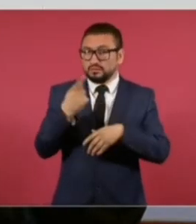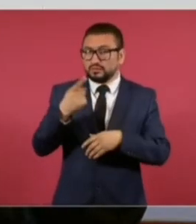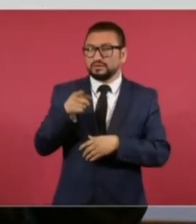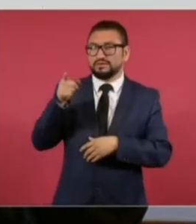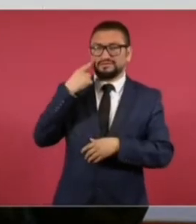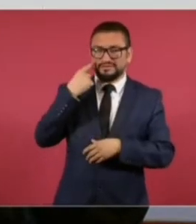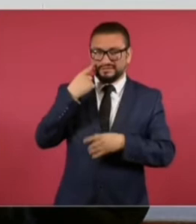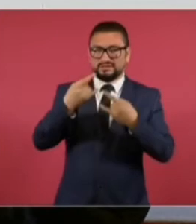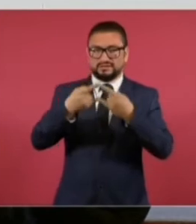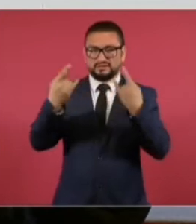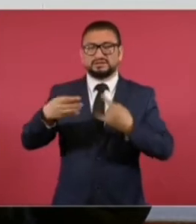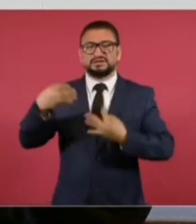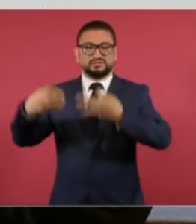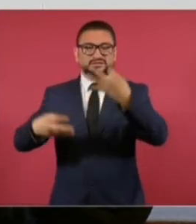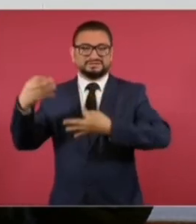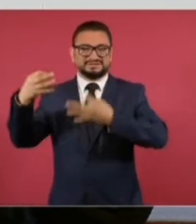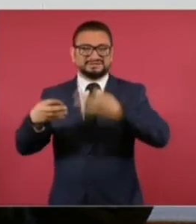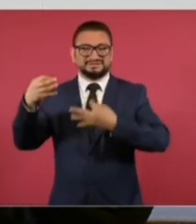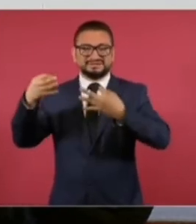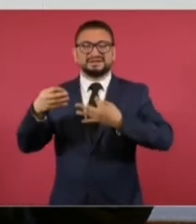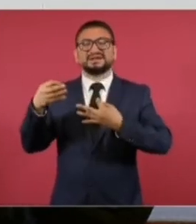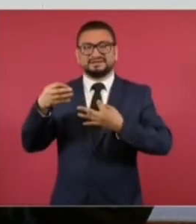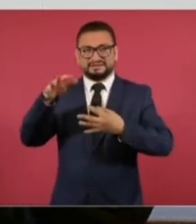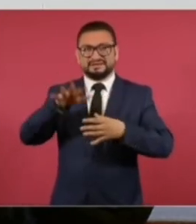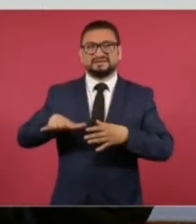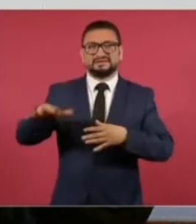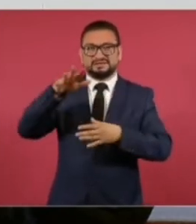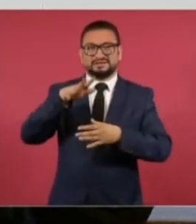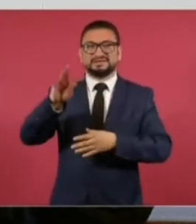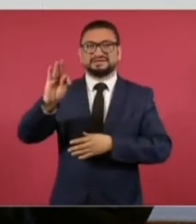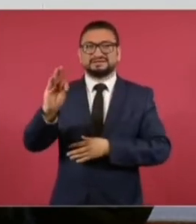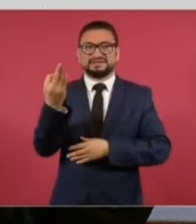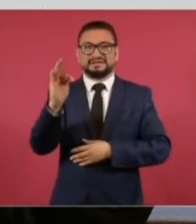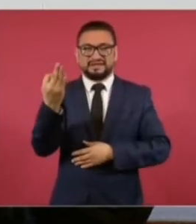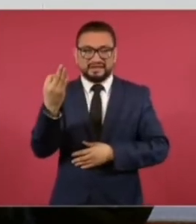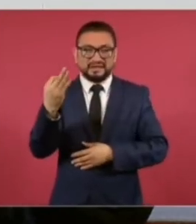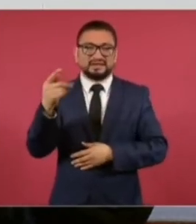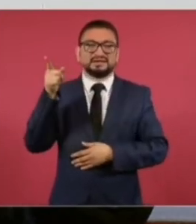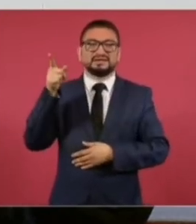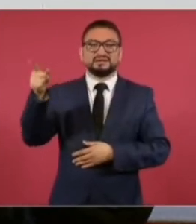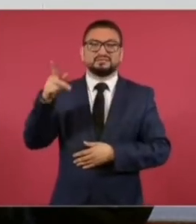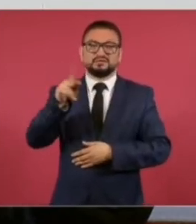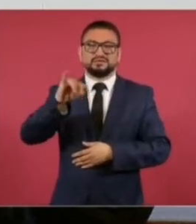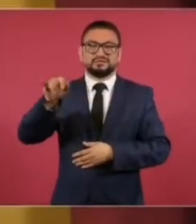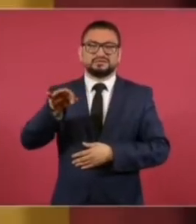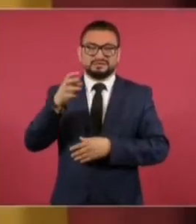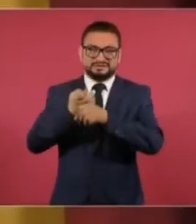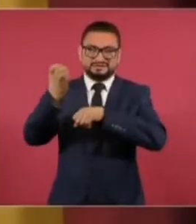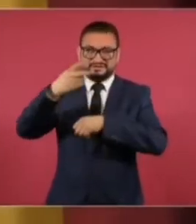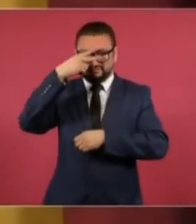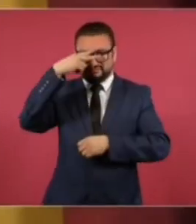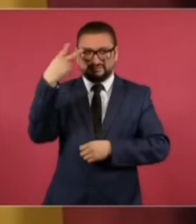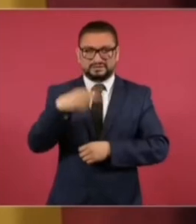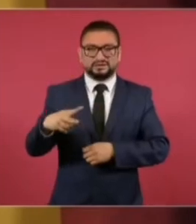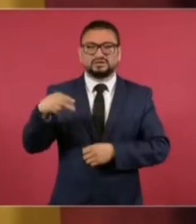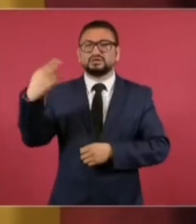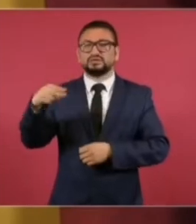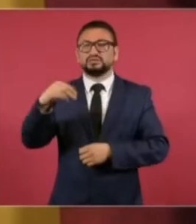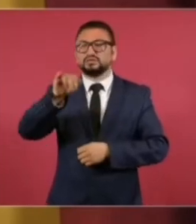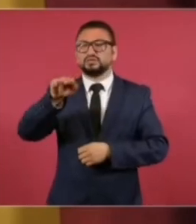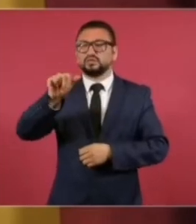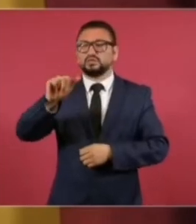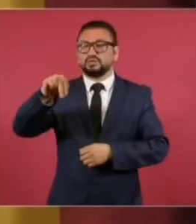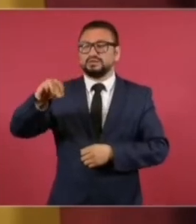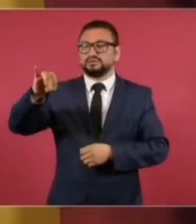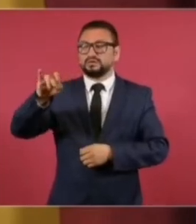del juez del Tribunal de Enjuiciamiento del Distrito Judicial de Tlanepantla, del Poder Judicial del Estado de México, se llama Juan